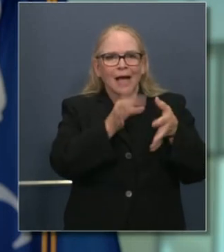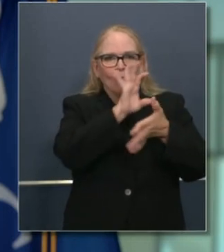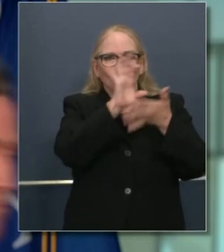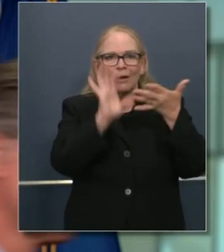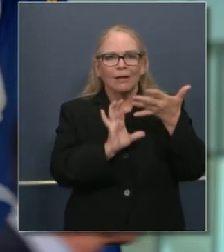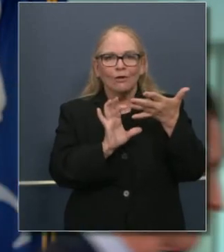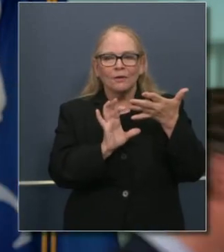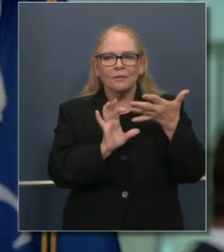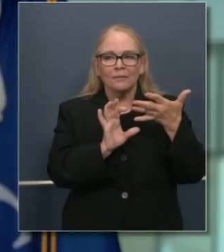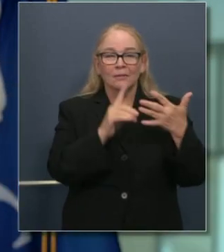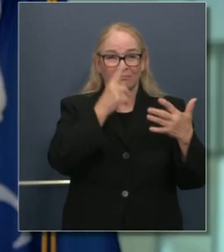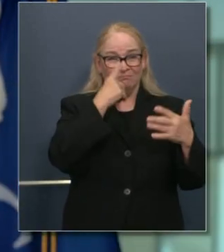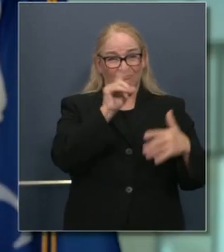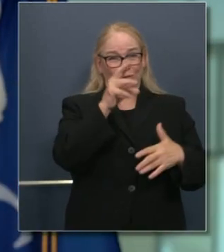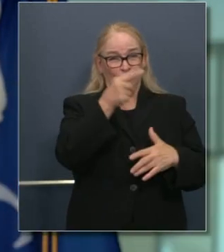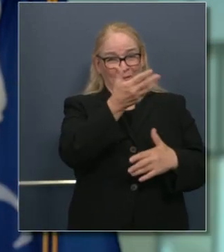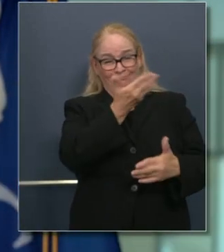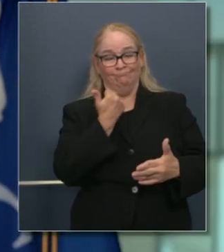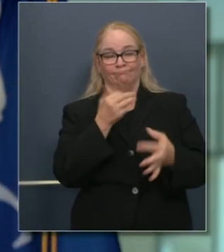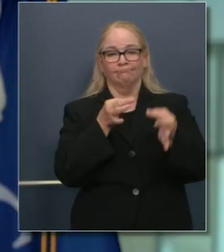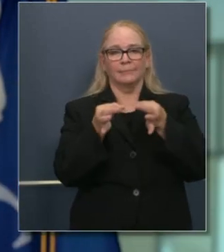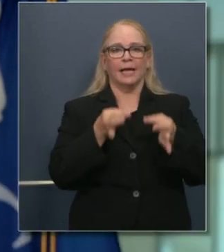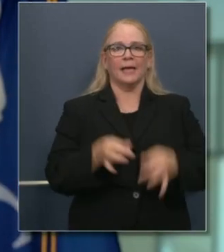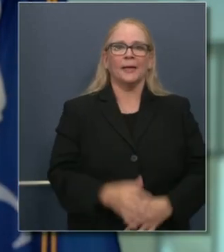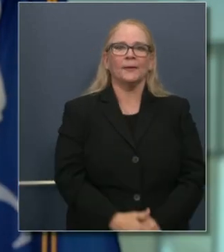conteste esta pregunta más específicamente, doctor.